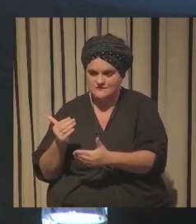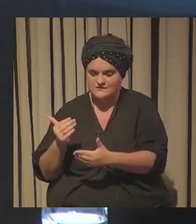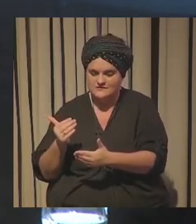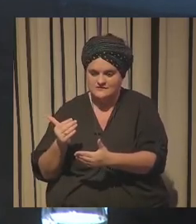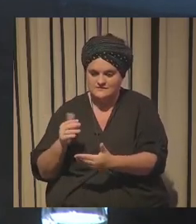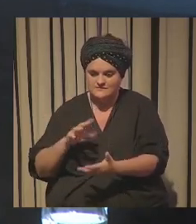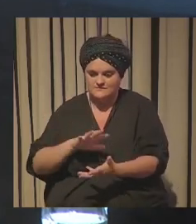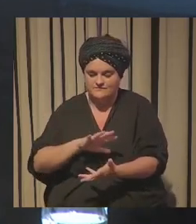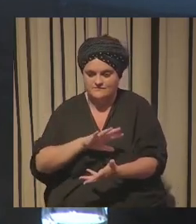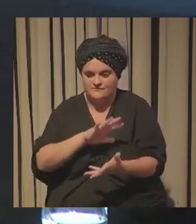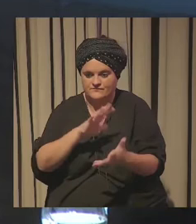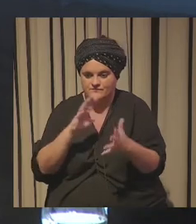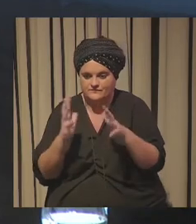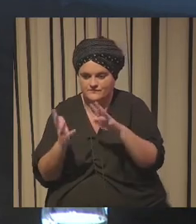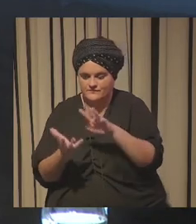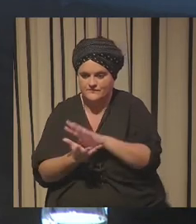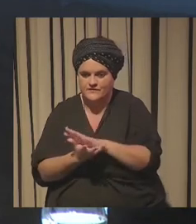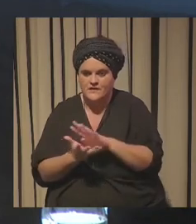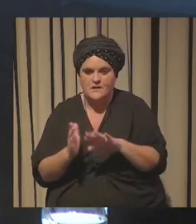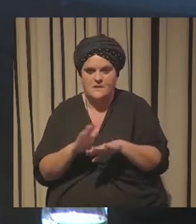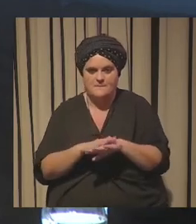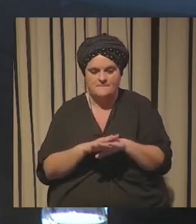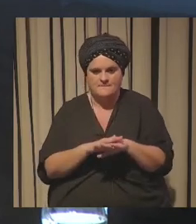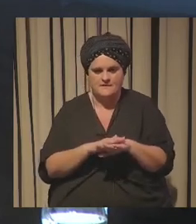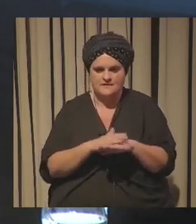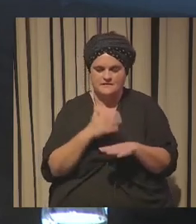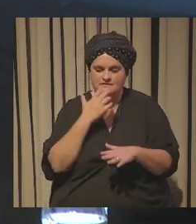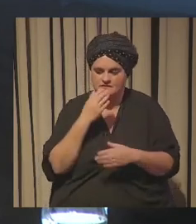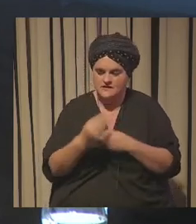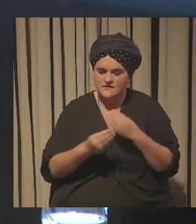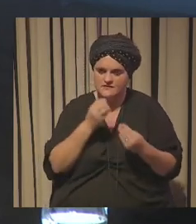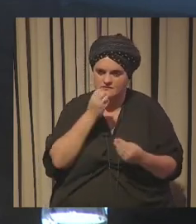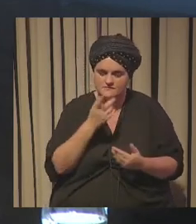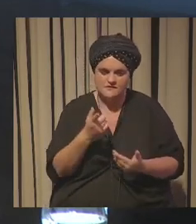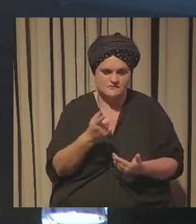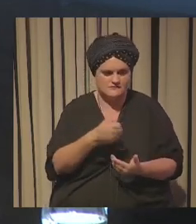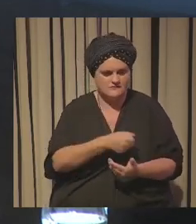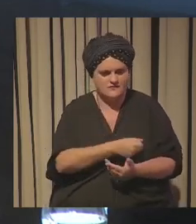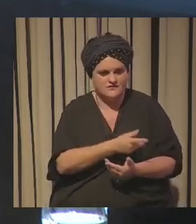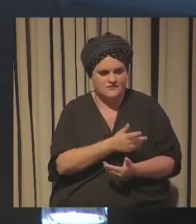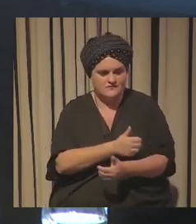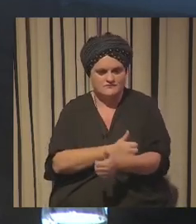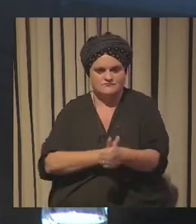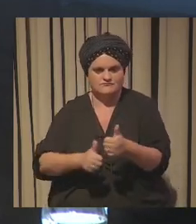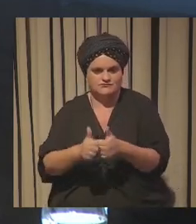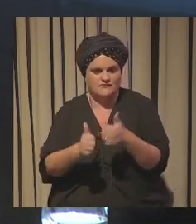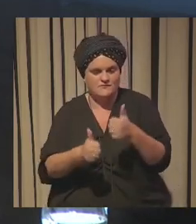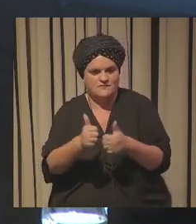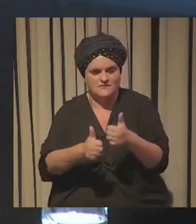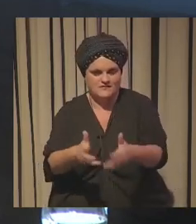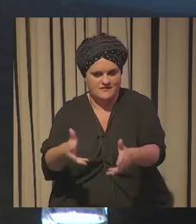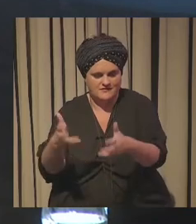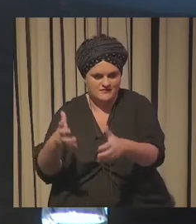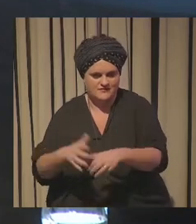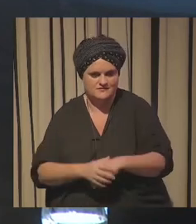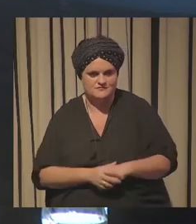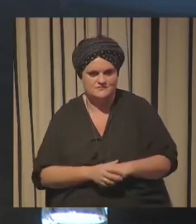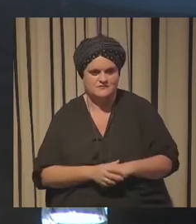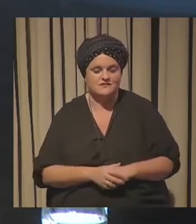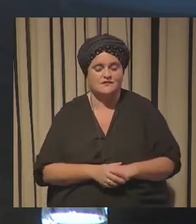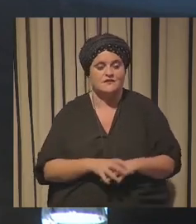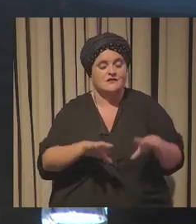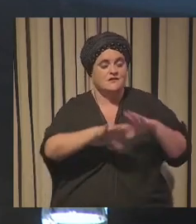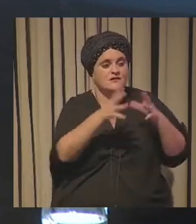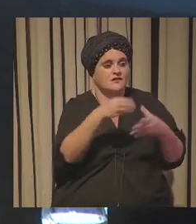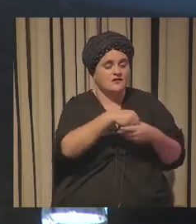lo transformas de forma que si lo haces bien pues te pones por delante de la competición y luego en el mundo de los contenidos